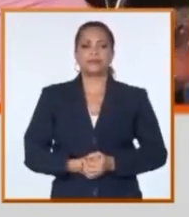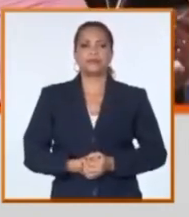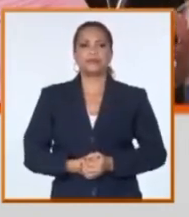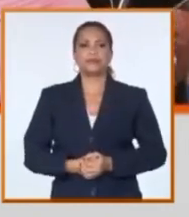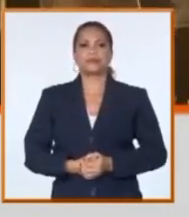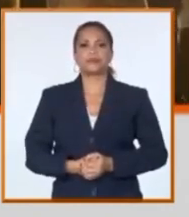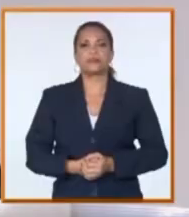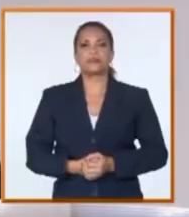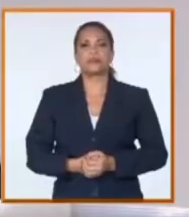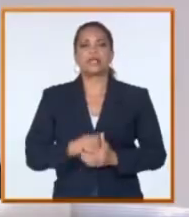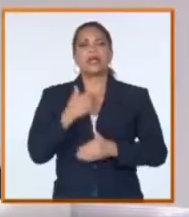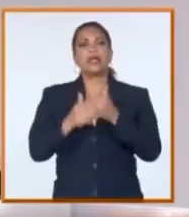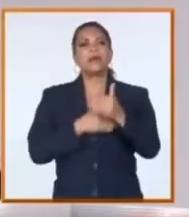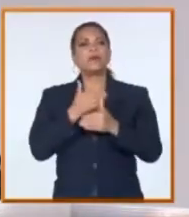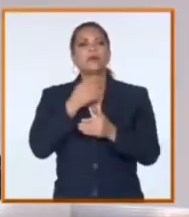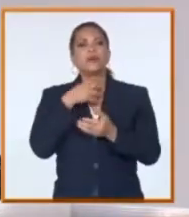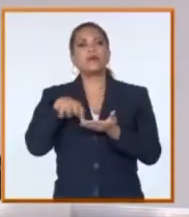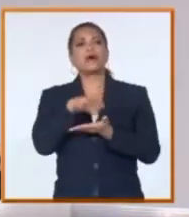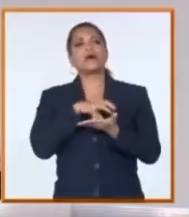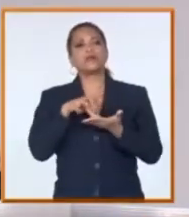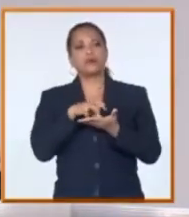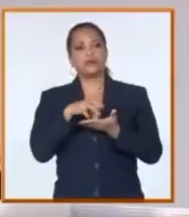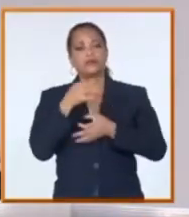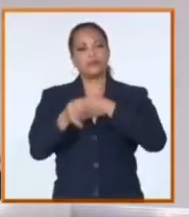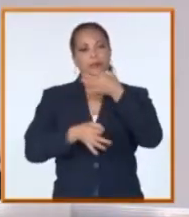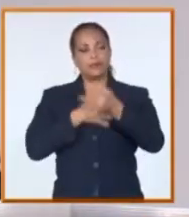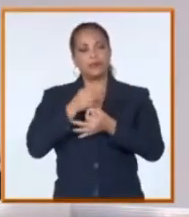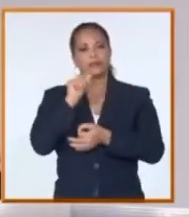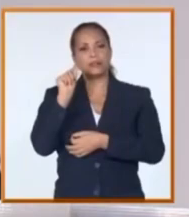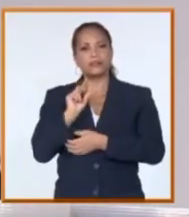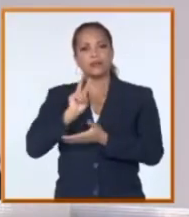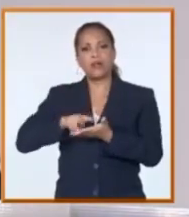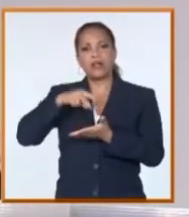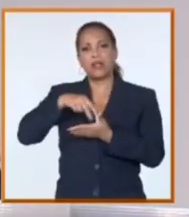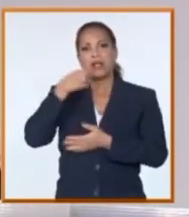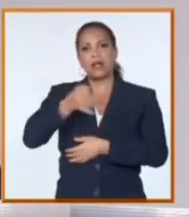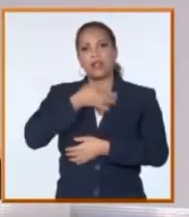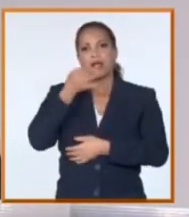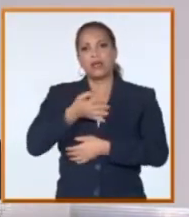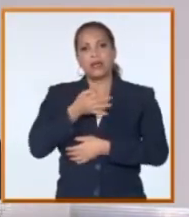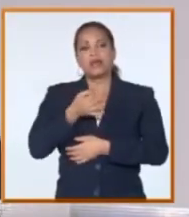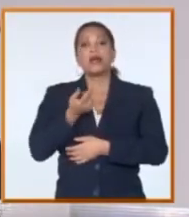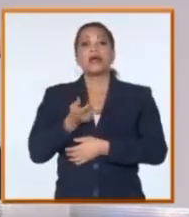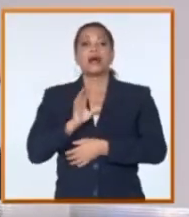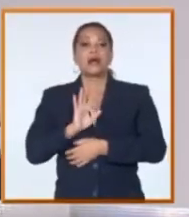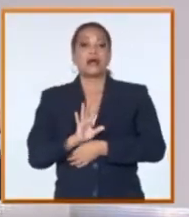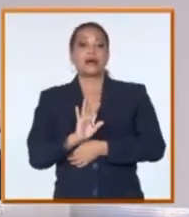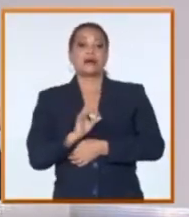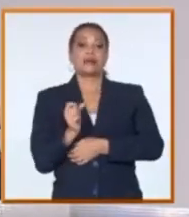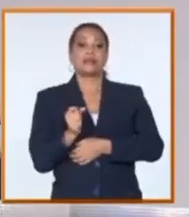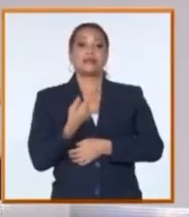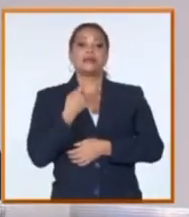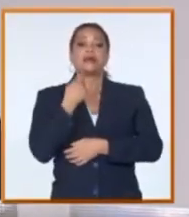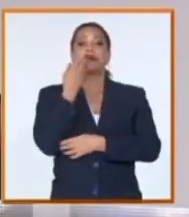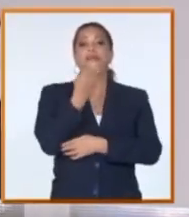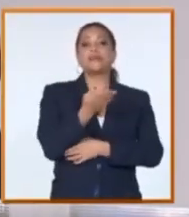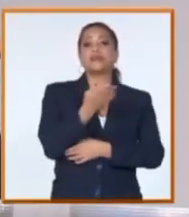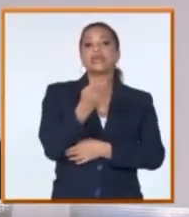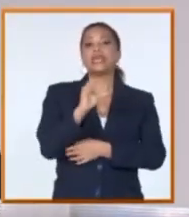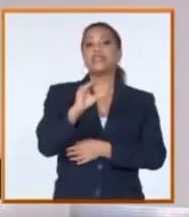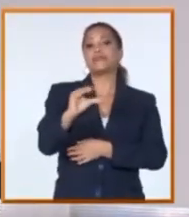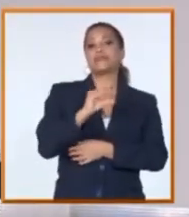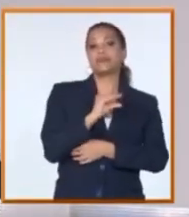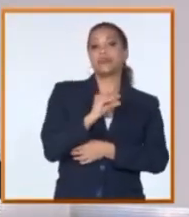principal, se explicaba por uno de los exponentes también en el material audiovisual, es que hay una demanda de efectivo